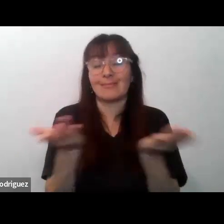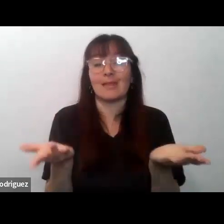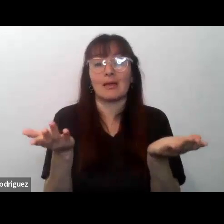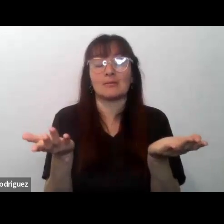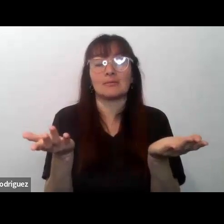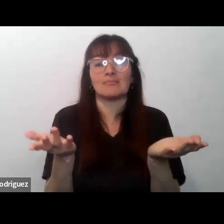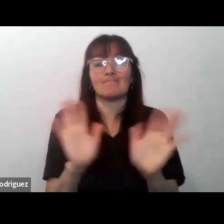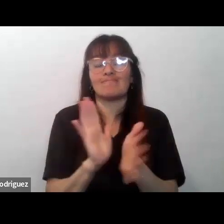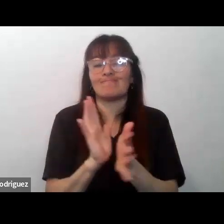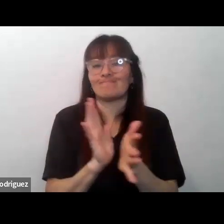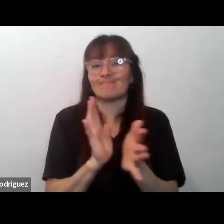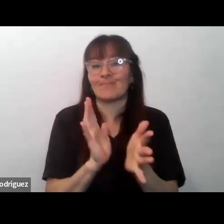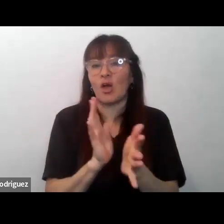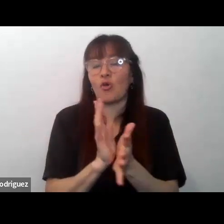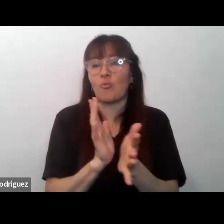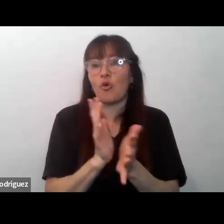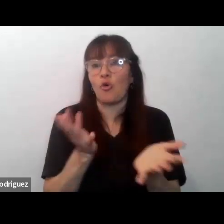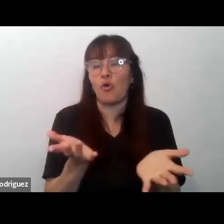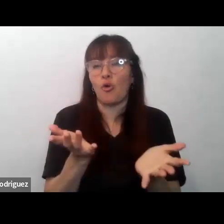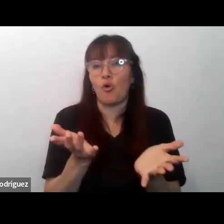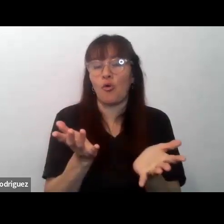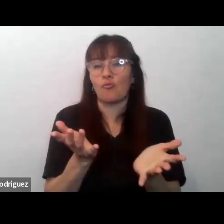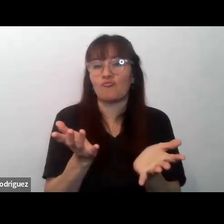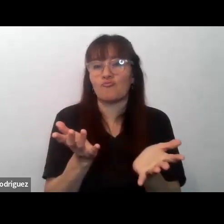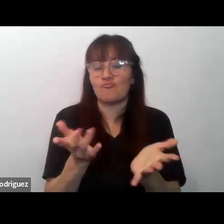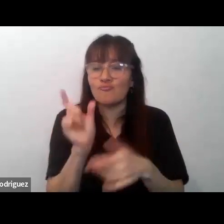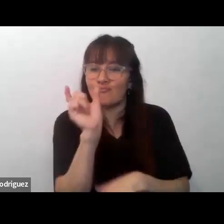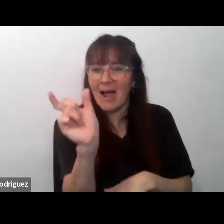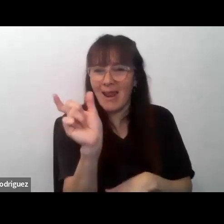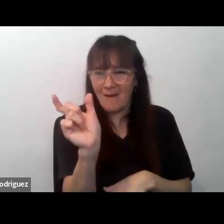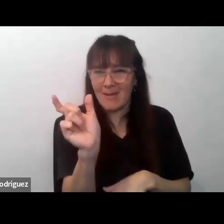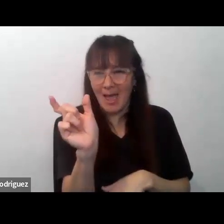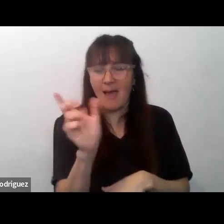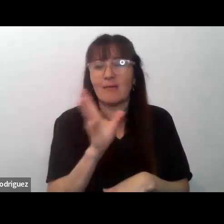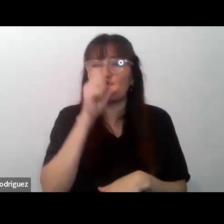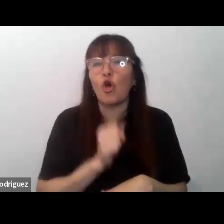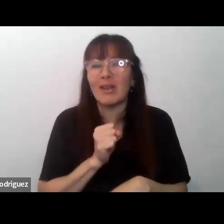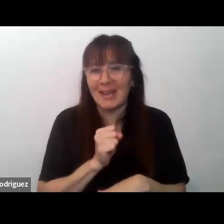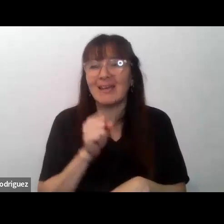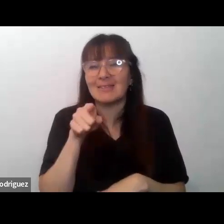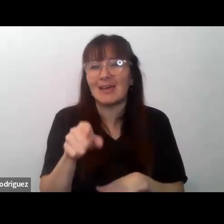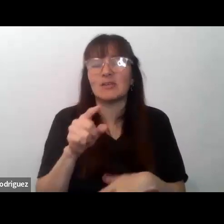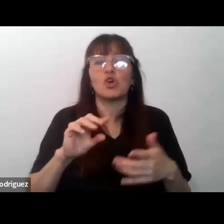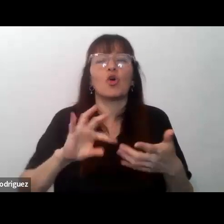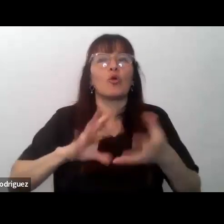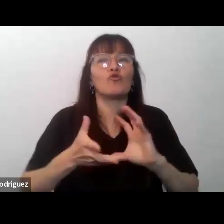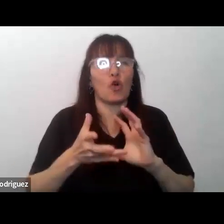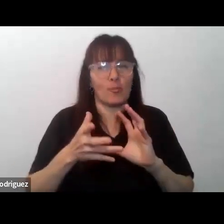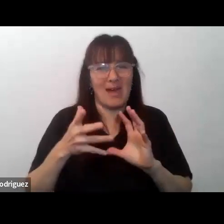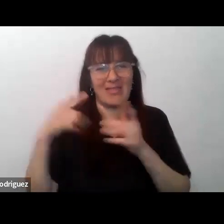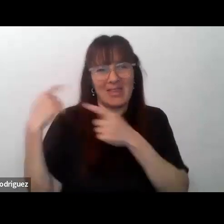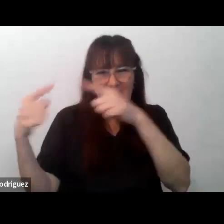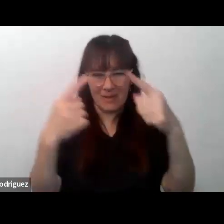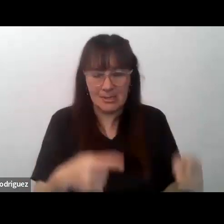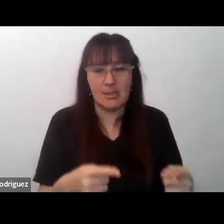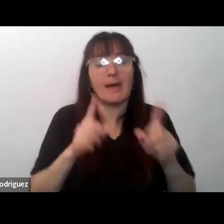de de la tolerancia que donde es un modelo de la diversidad y que el hecho